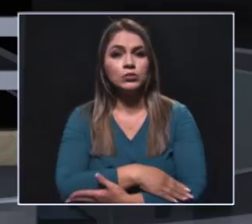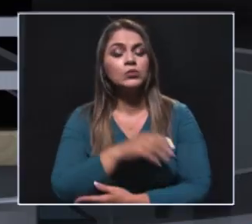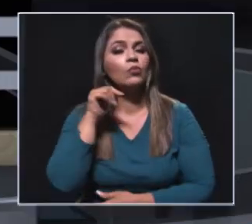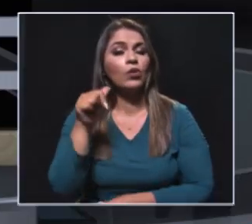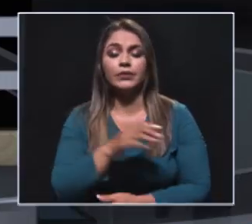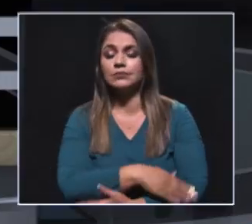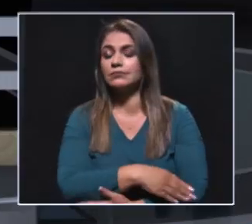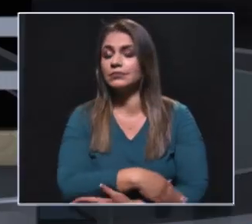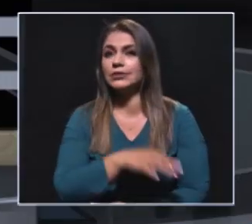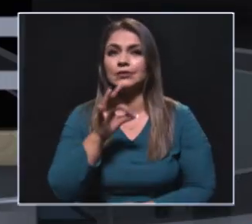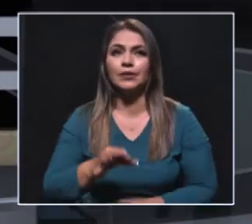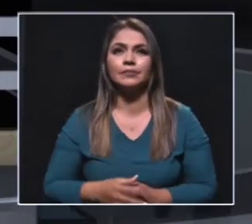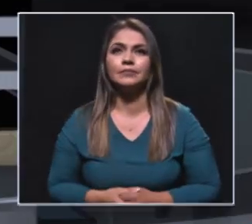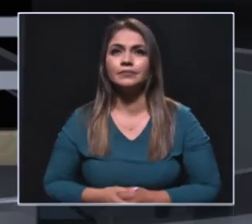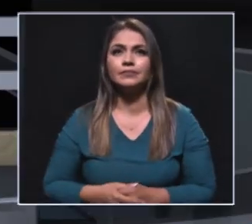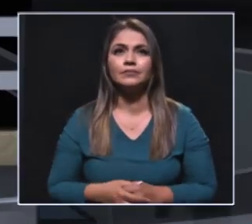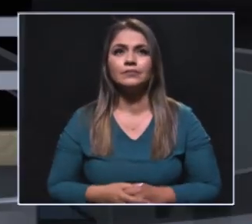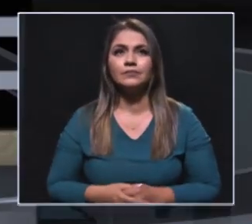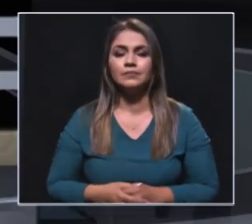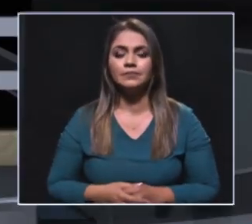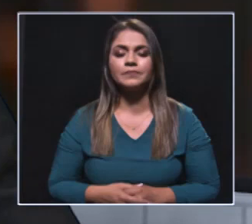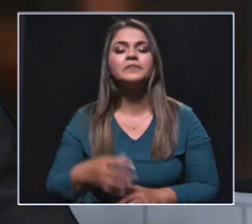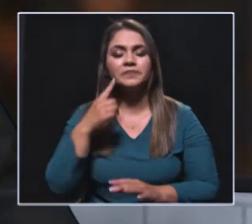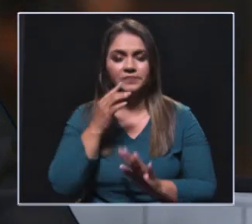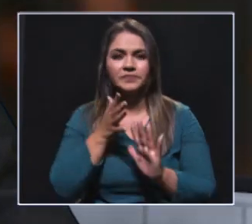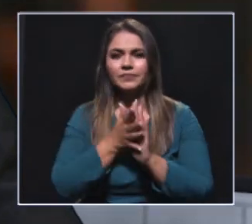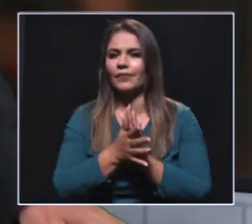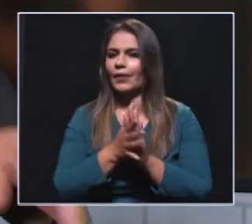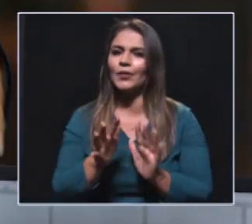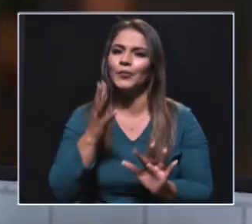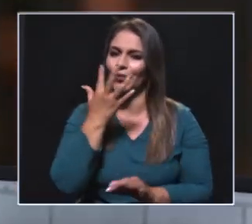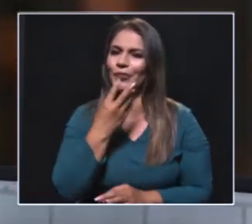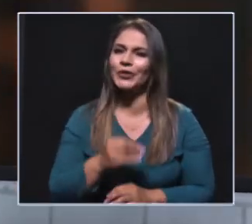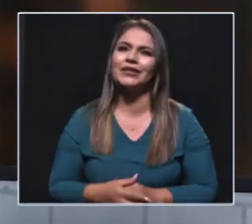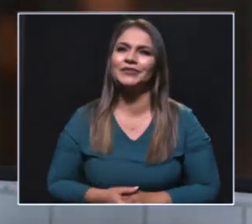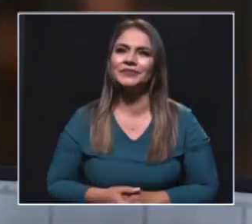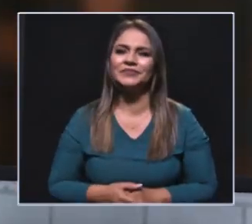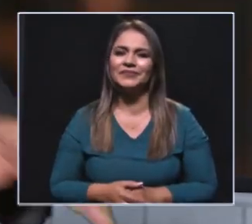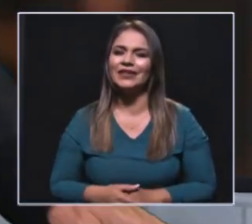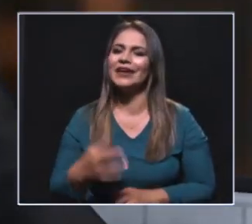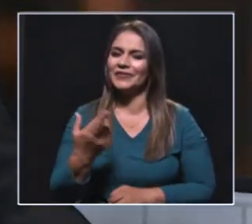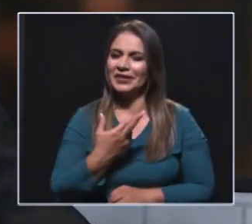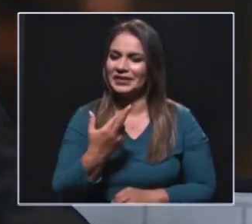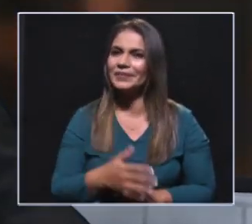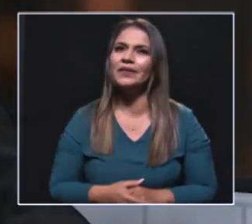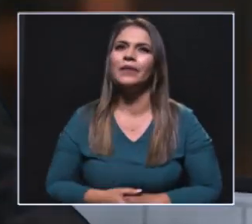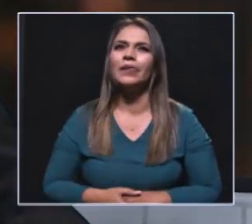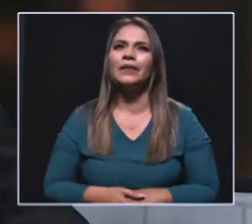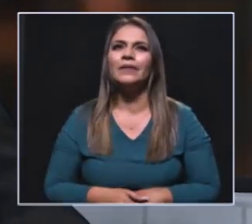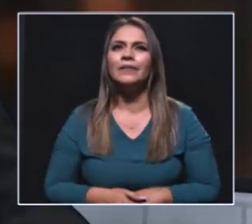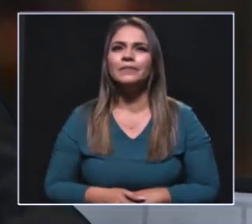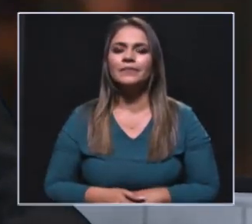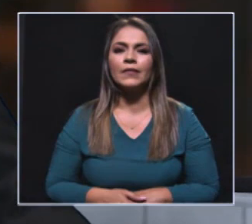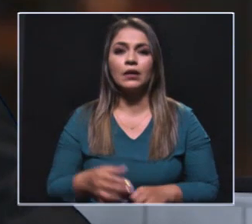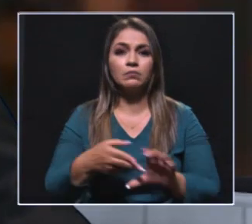las mujeres siempre la han demostrado. Y nos demostraron precisamente una cosa muy linda que dije ahora, pero la vuelvo a repetir, prácticamente